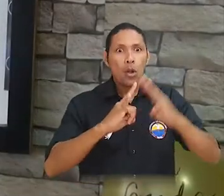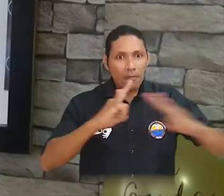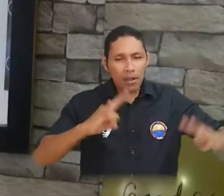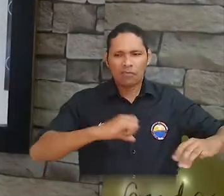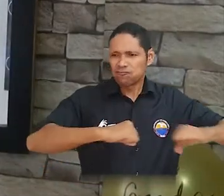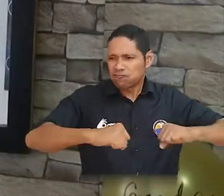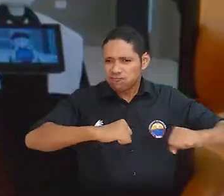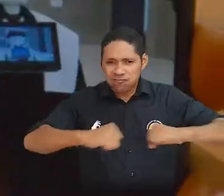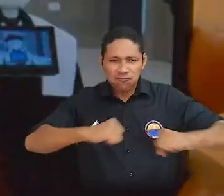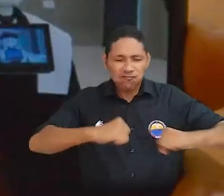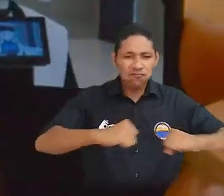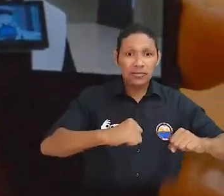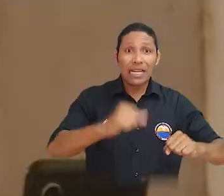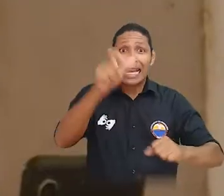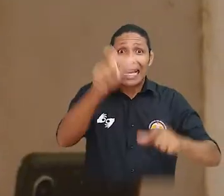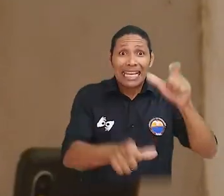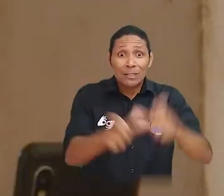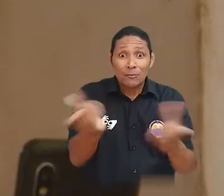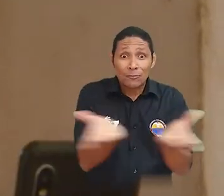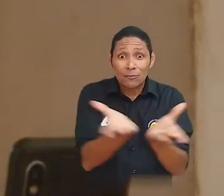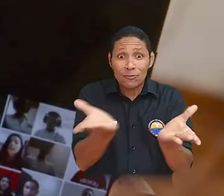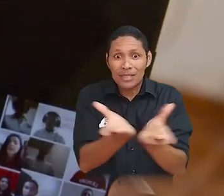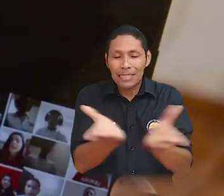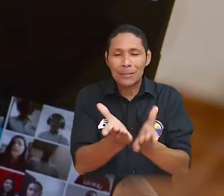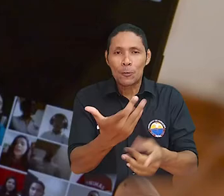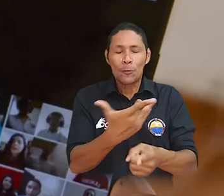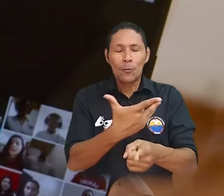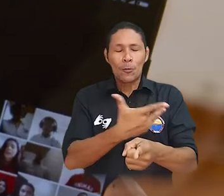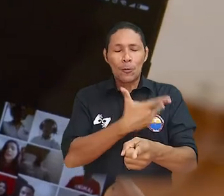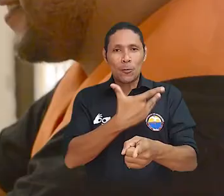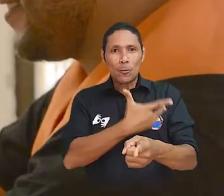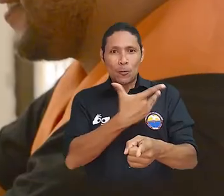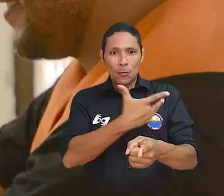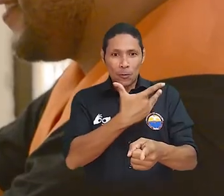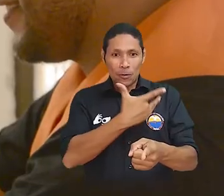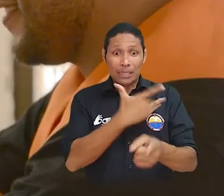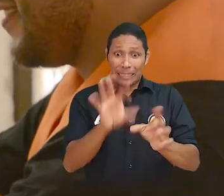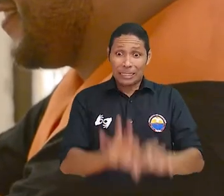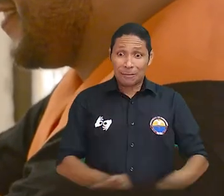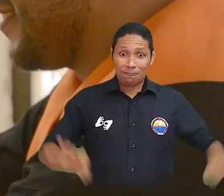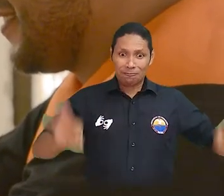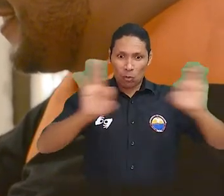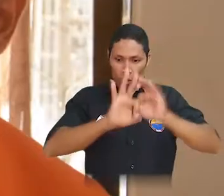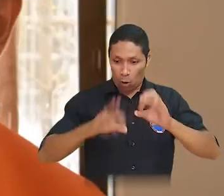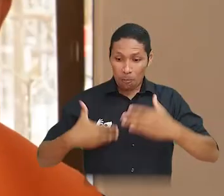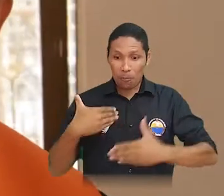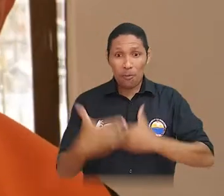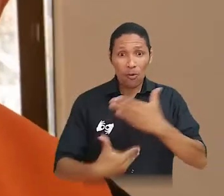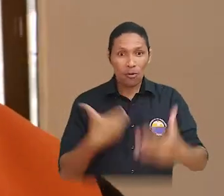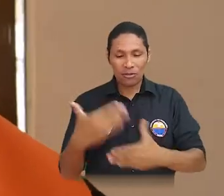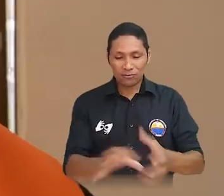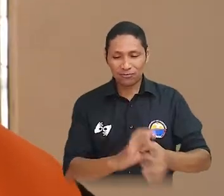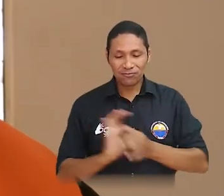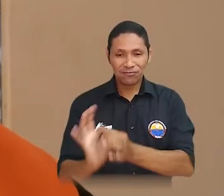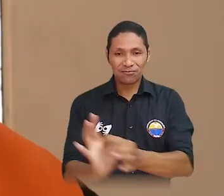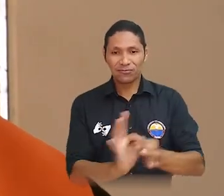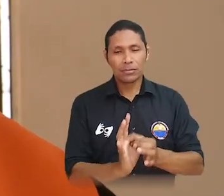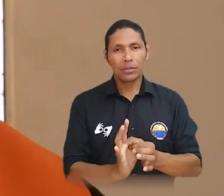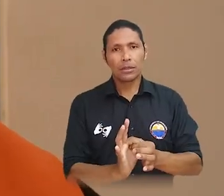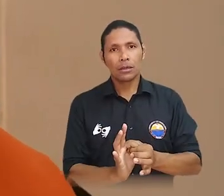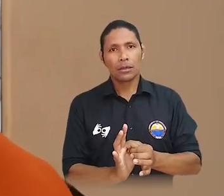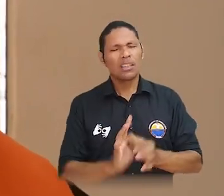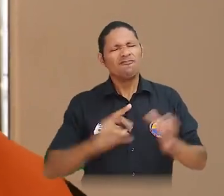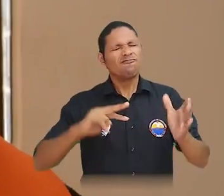Universidad del Magdalena. Se vivió de una buena manera. La universidad está haciendo lo posible para que los estudiantes sientan que aún somos